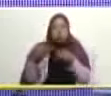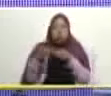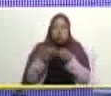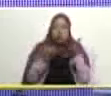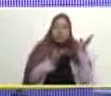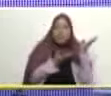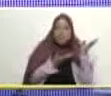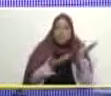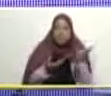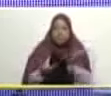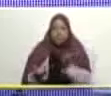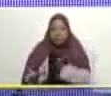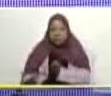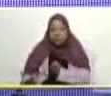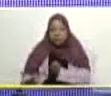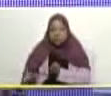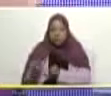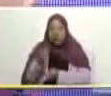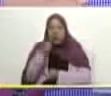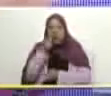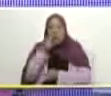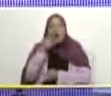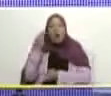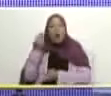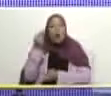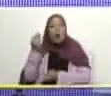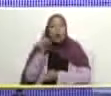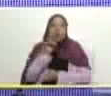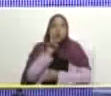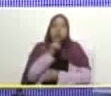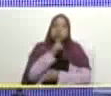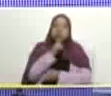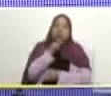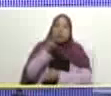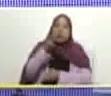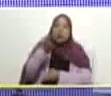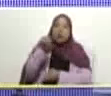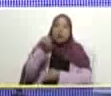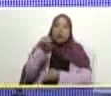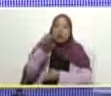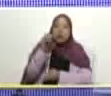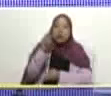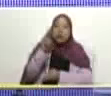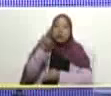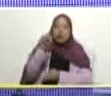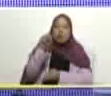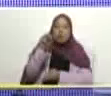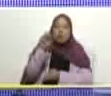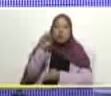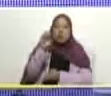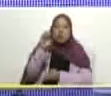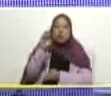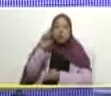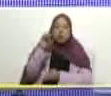bienvenida al joven Montezuma su nacimiento es la fecha del nacimiento de mi padre 16